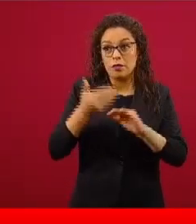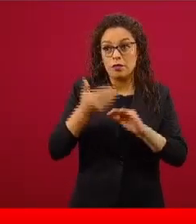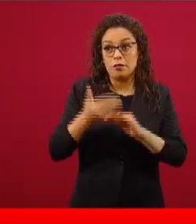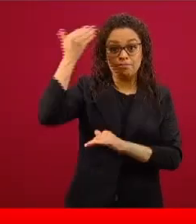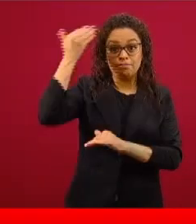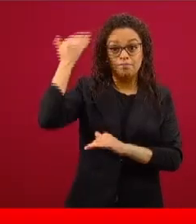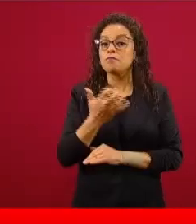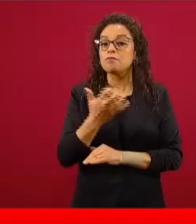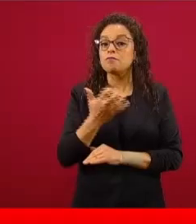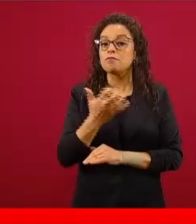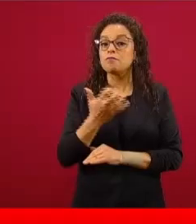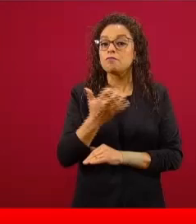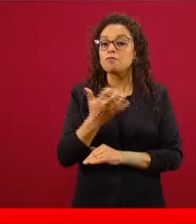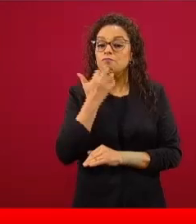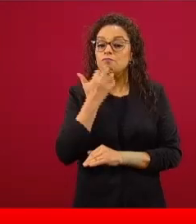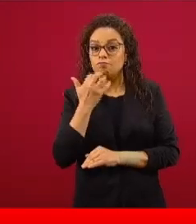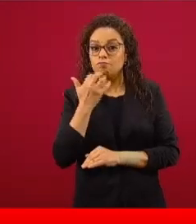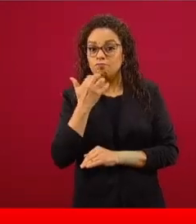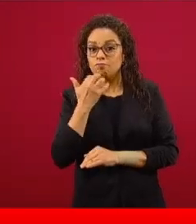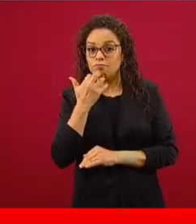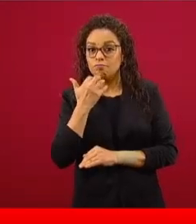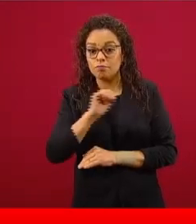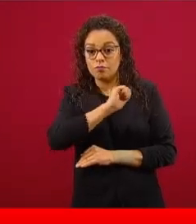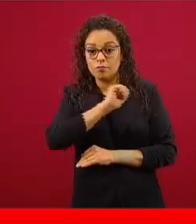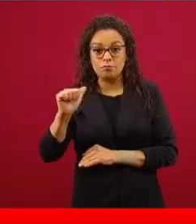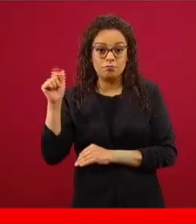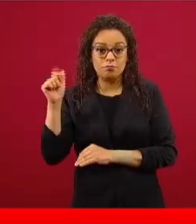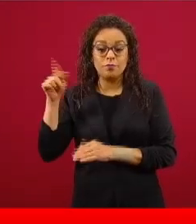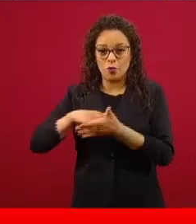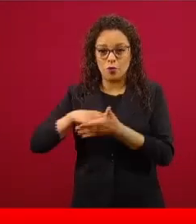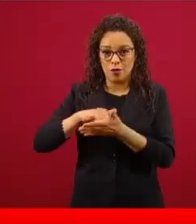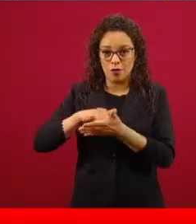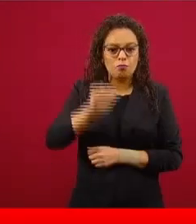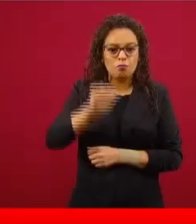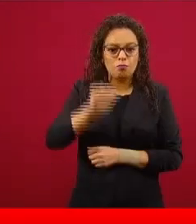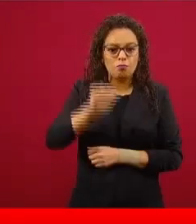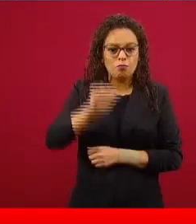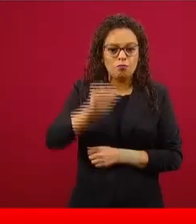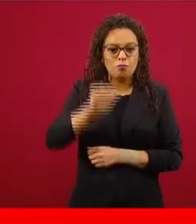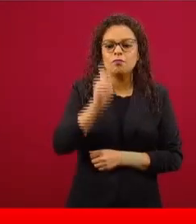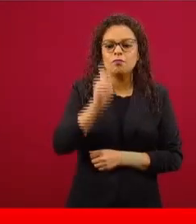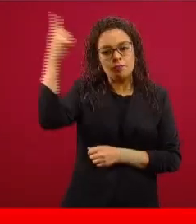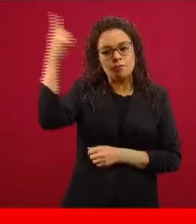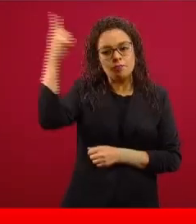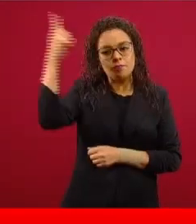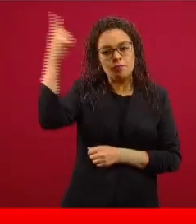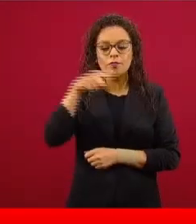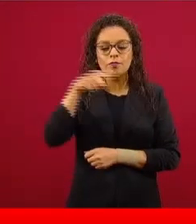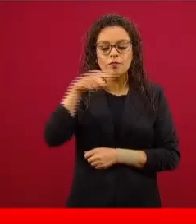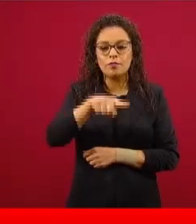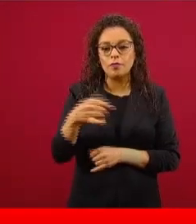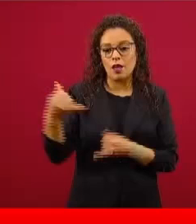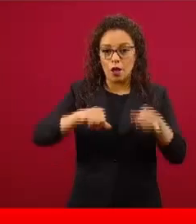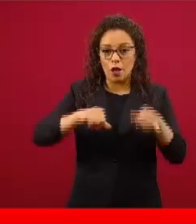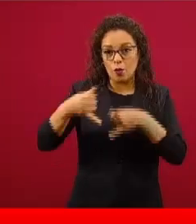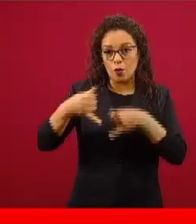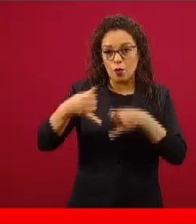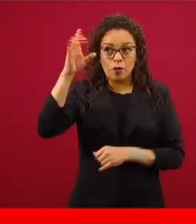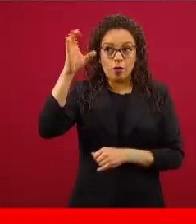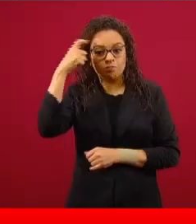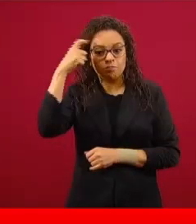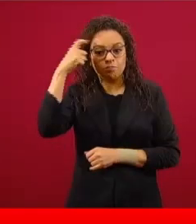capitalistas de Nueva York hasta que es el producto de un laboratorio chino o que